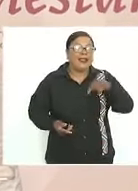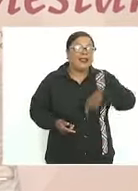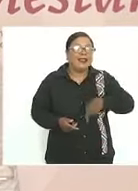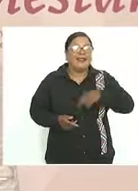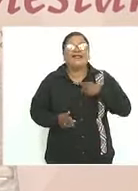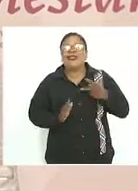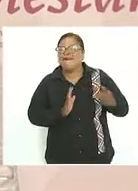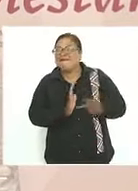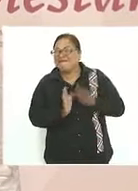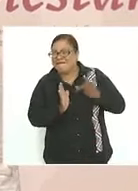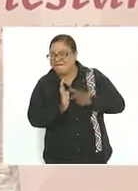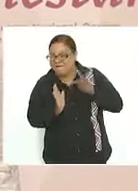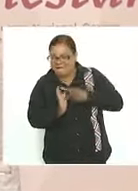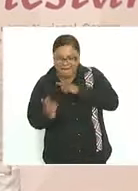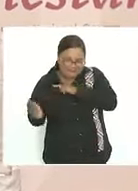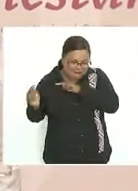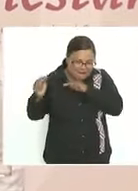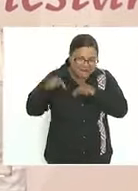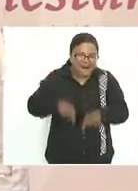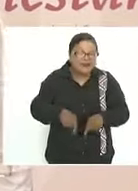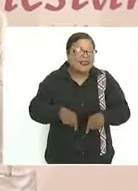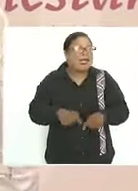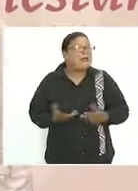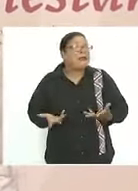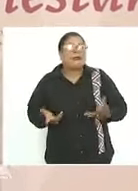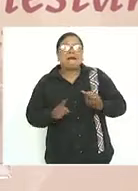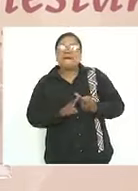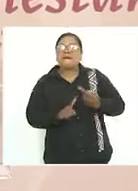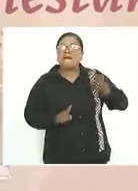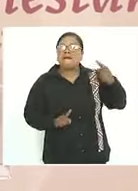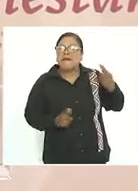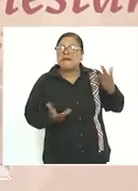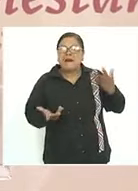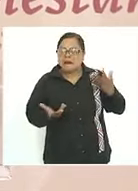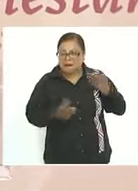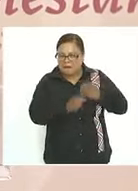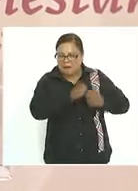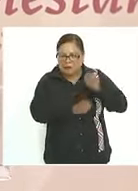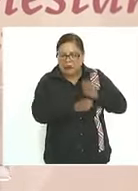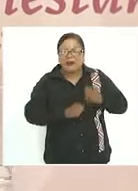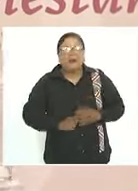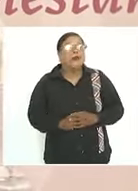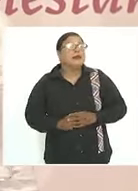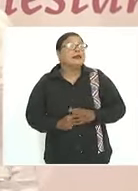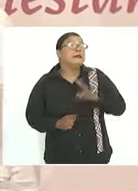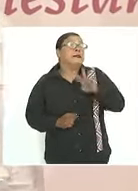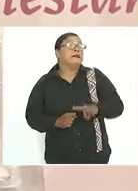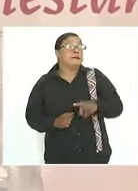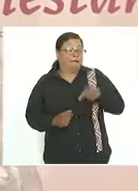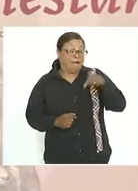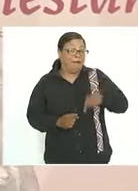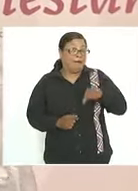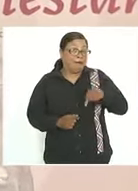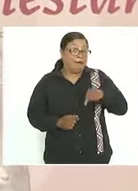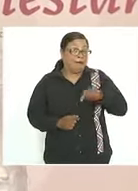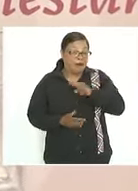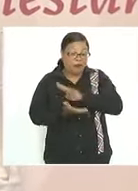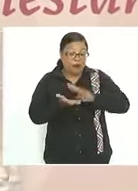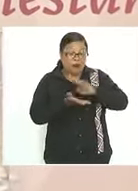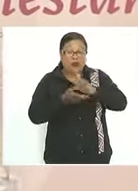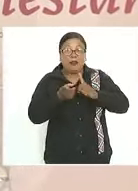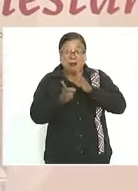varias ocasiones desde hace bastantes años creo que esta unidad deportiva